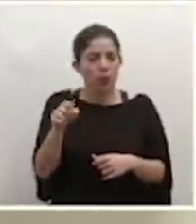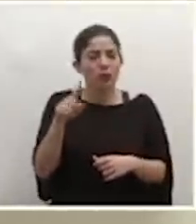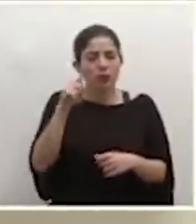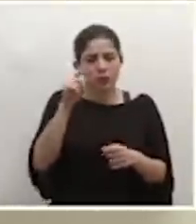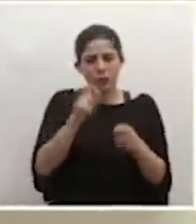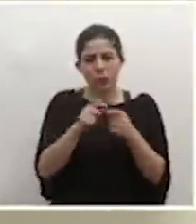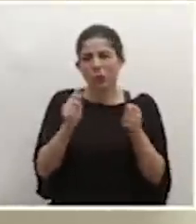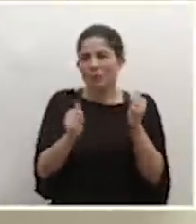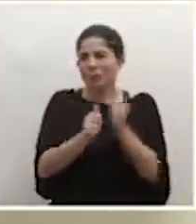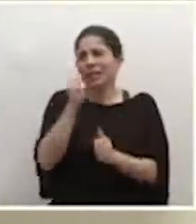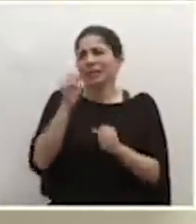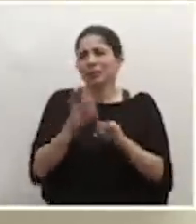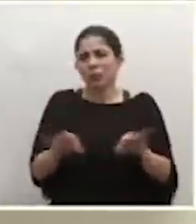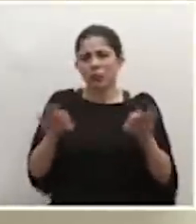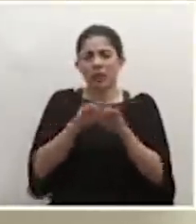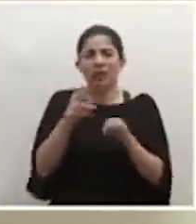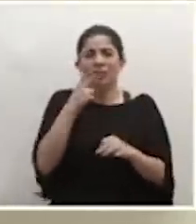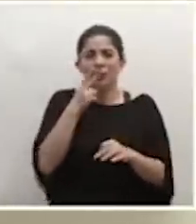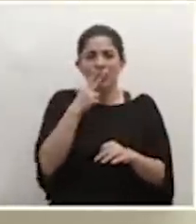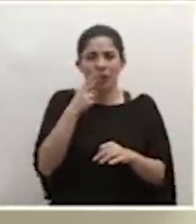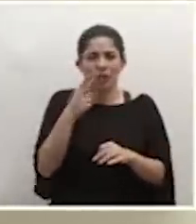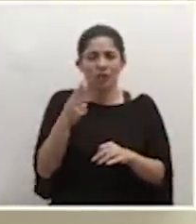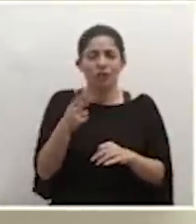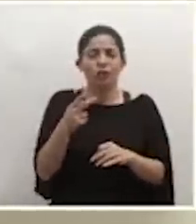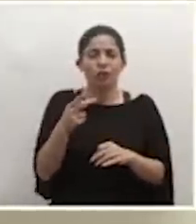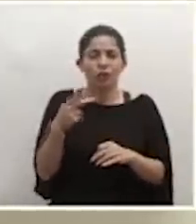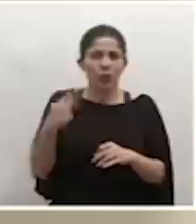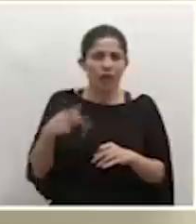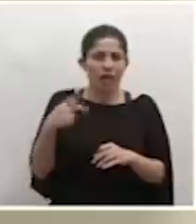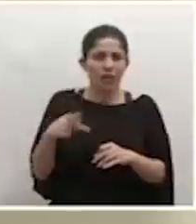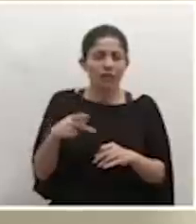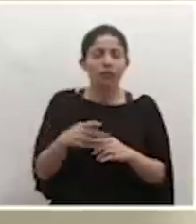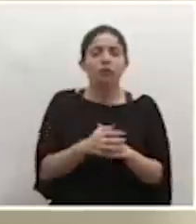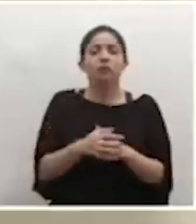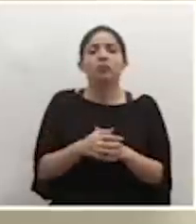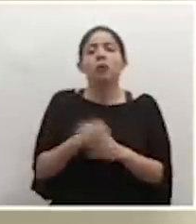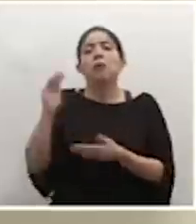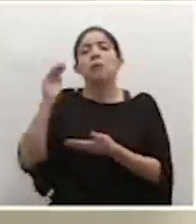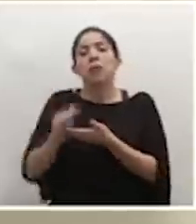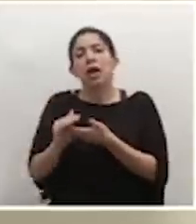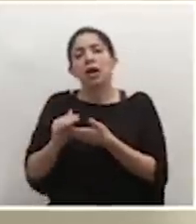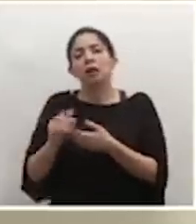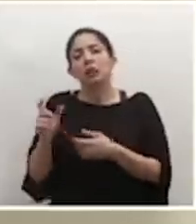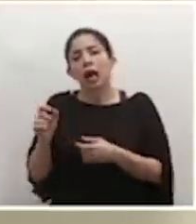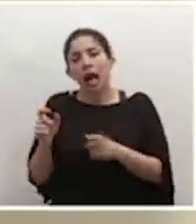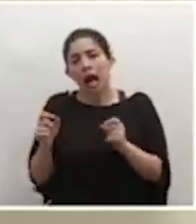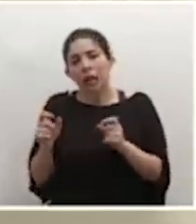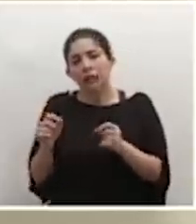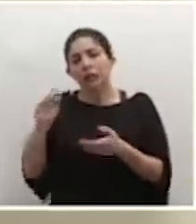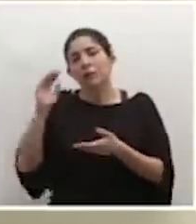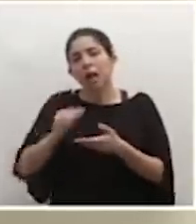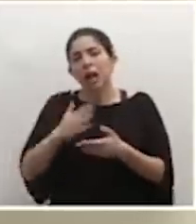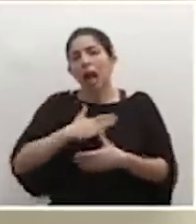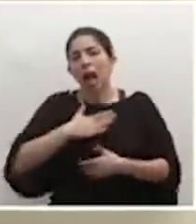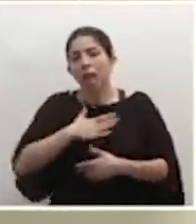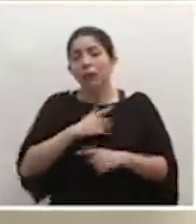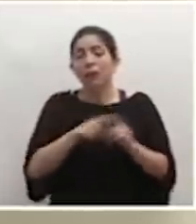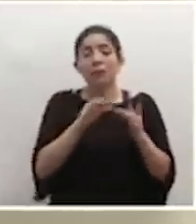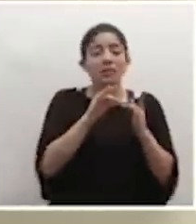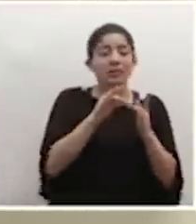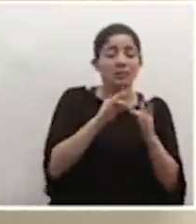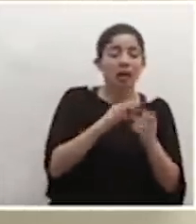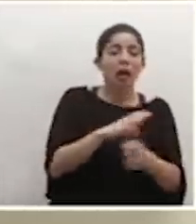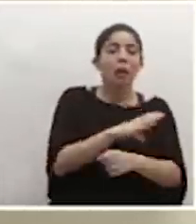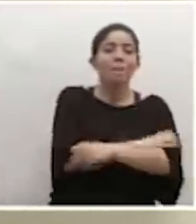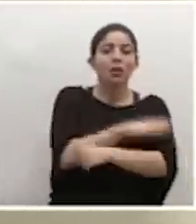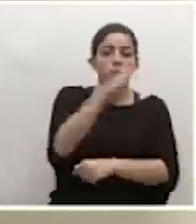mucho más importantes, ya en menor cuantía, por ejemplo, cánceres o asma, pero lo más predominante es diabetes mellitus,